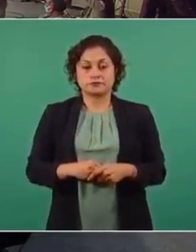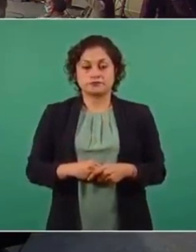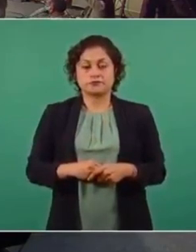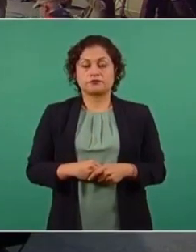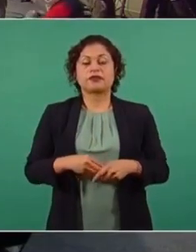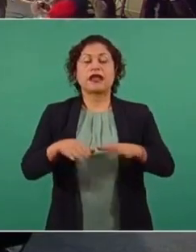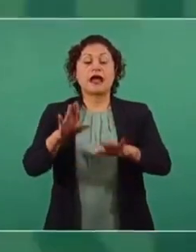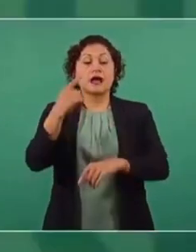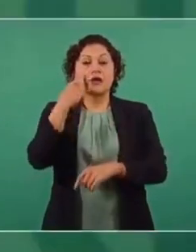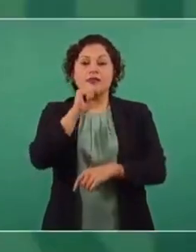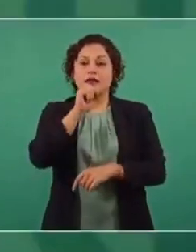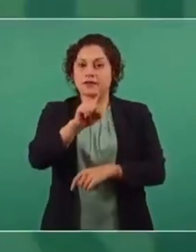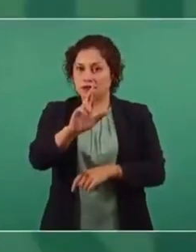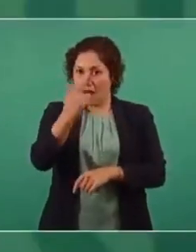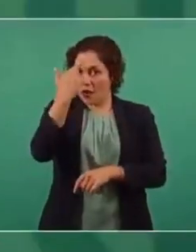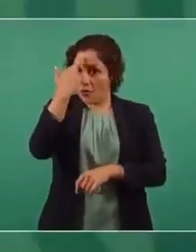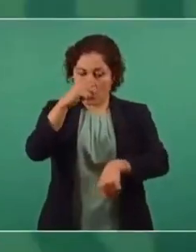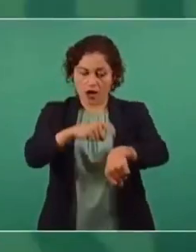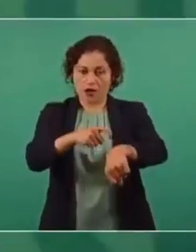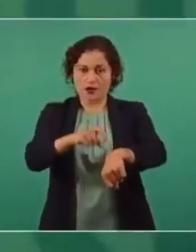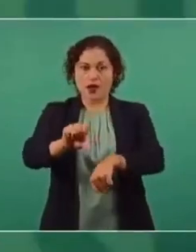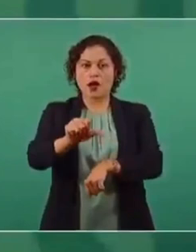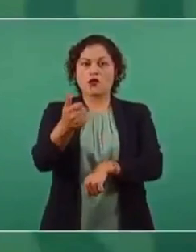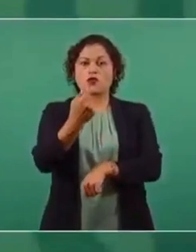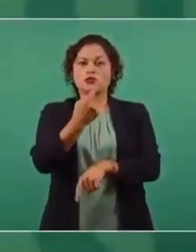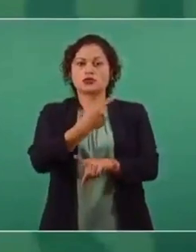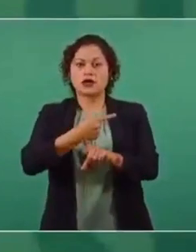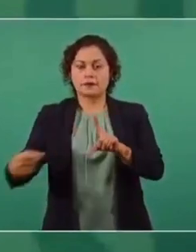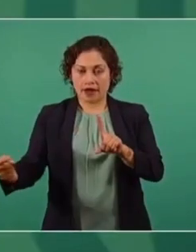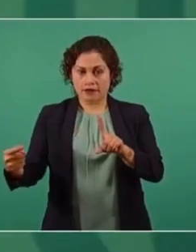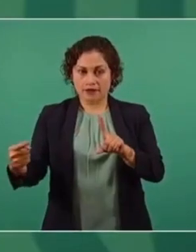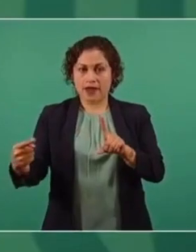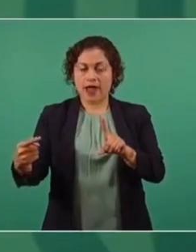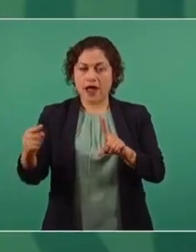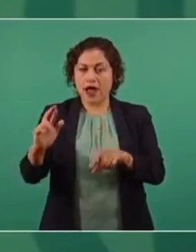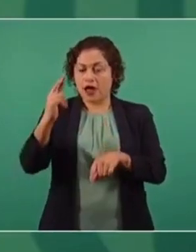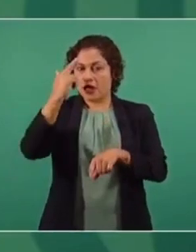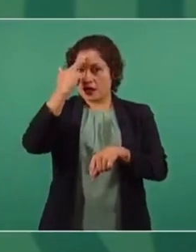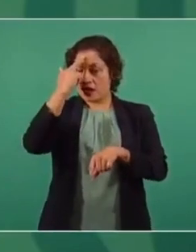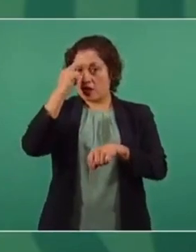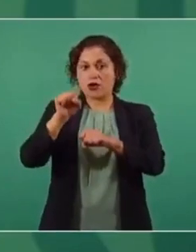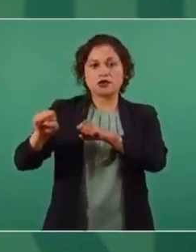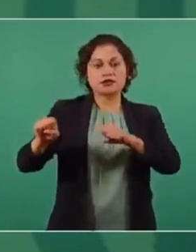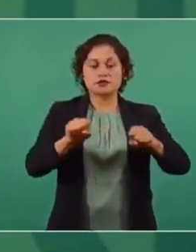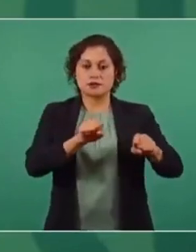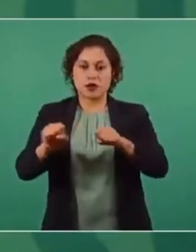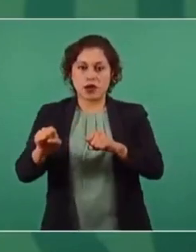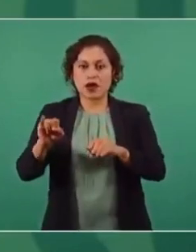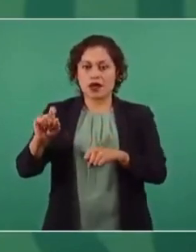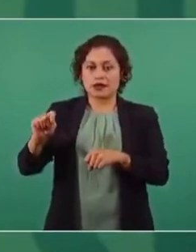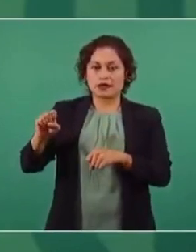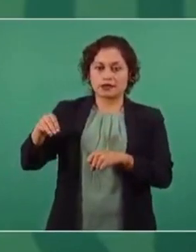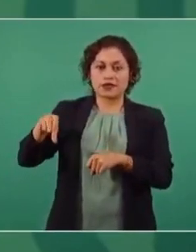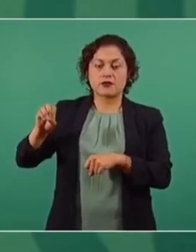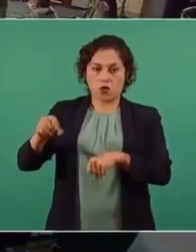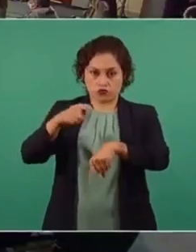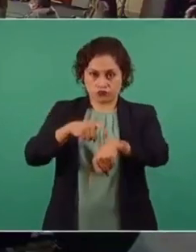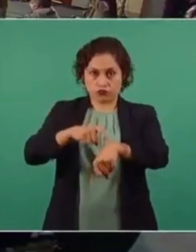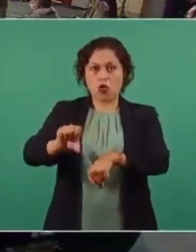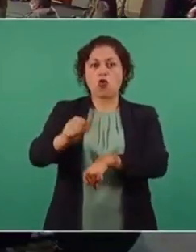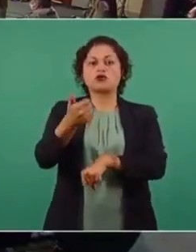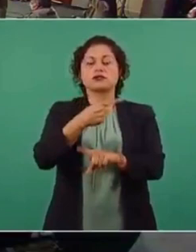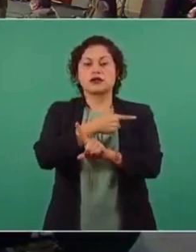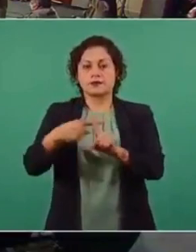También les recuerdo que a las 11.30 es el simulacro nacional del Istmo, por el Istmo, sí, sí, a las 11.30,